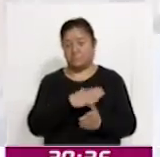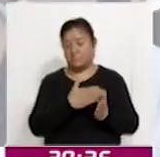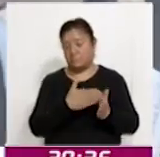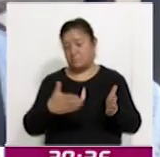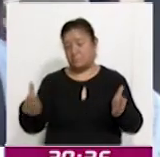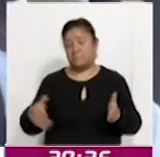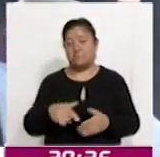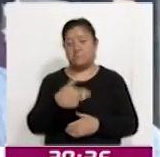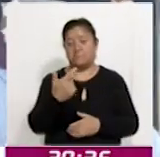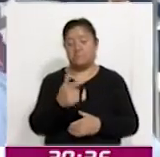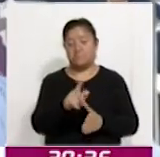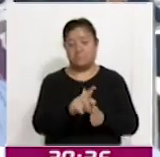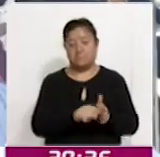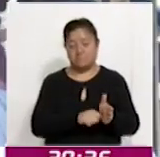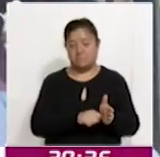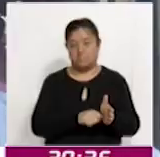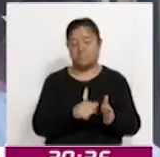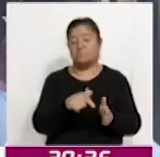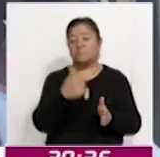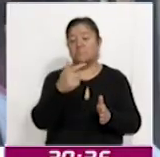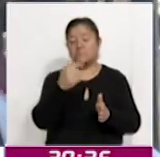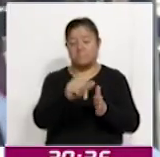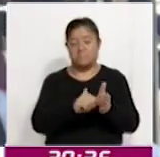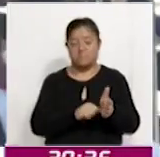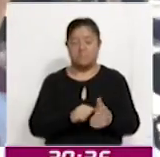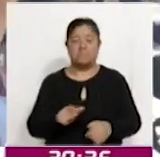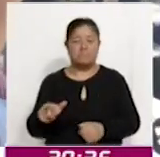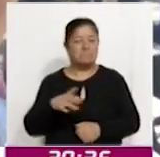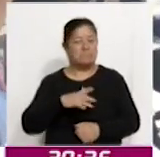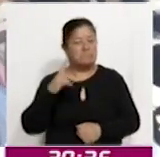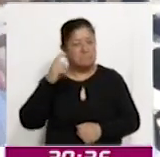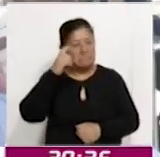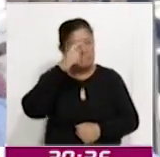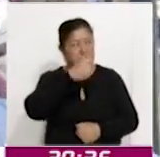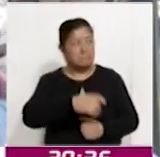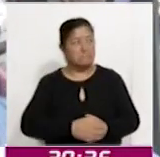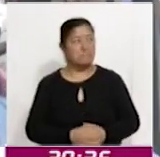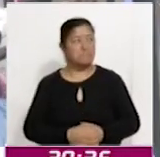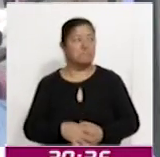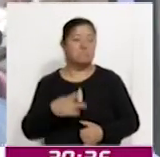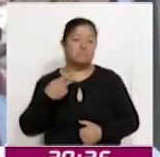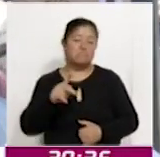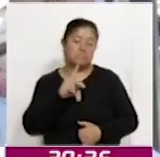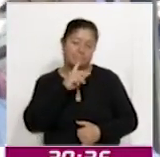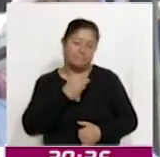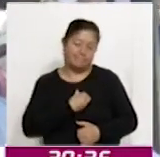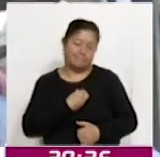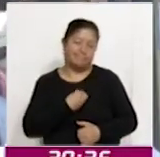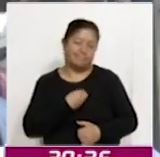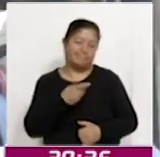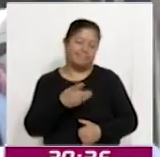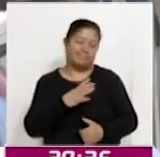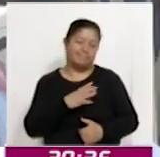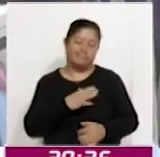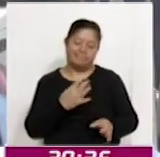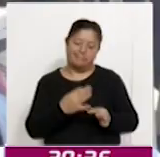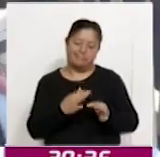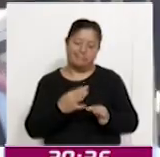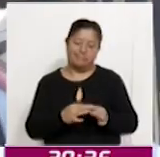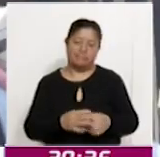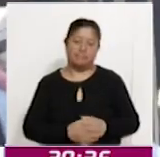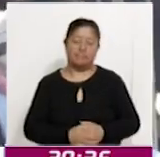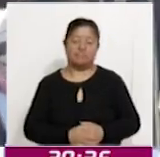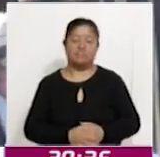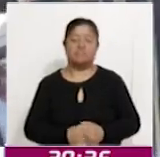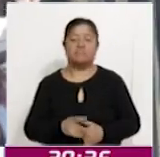12 meses. Pues, un poco complicado, pero pues lo tenemos que verificar para ponernos al corriente. Está